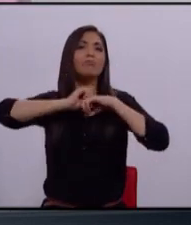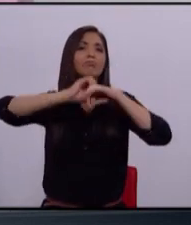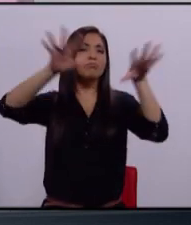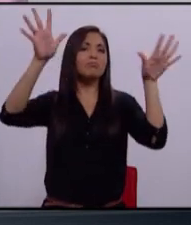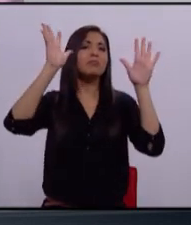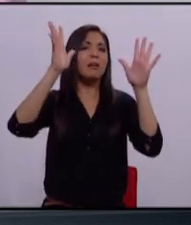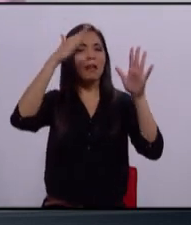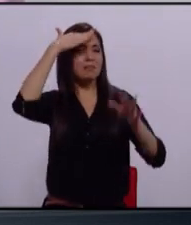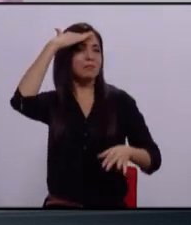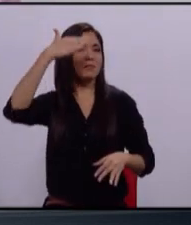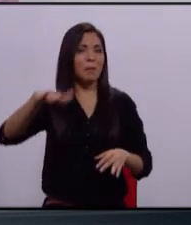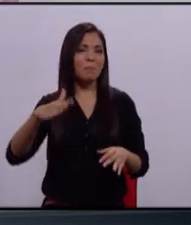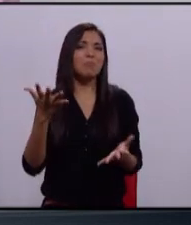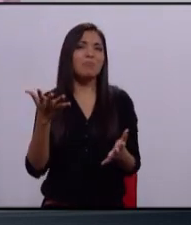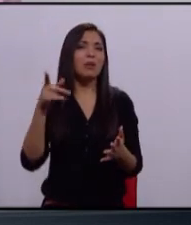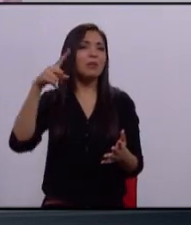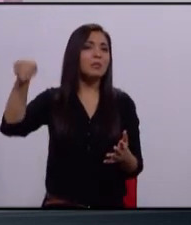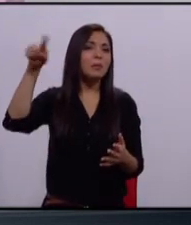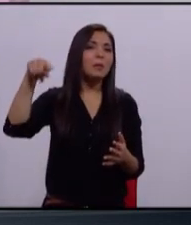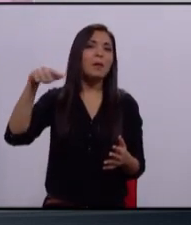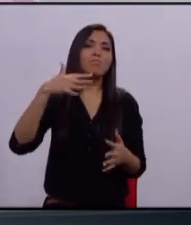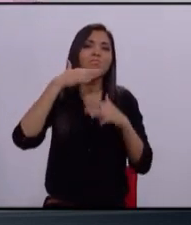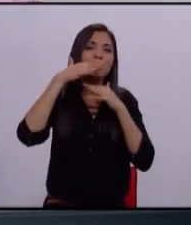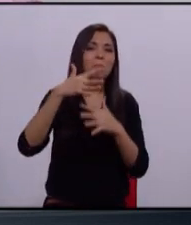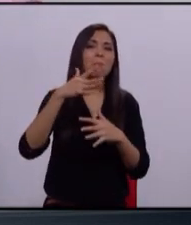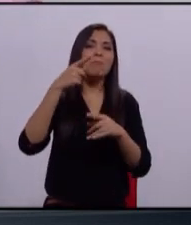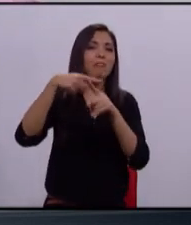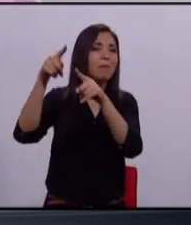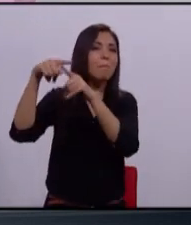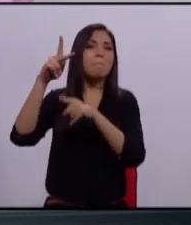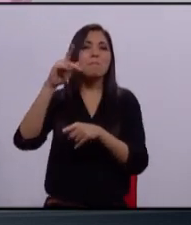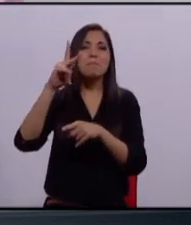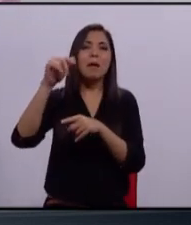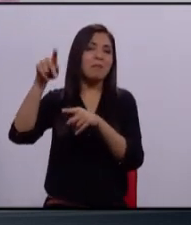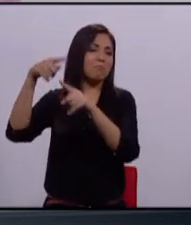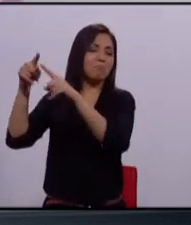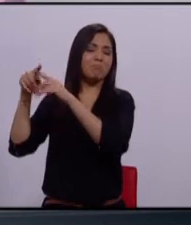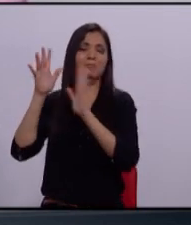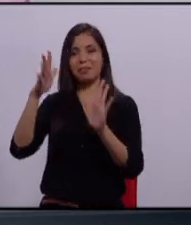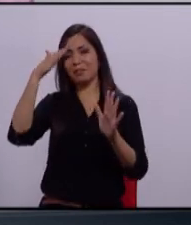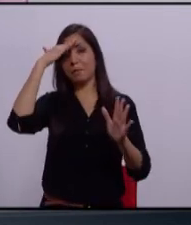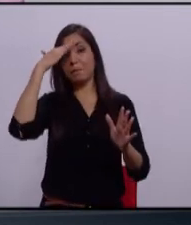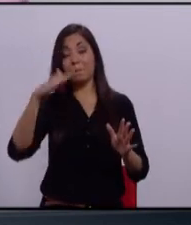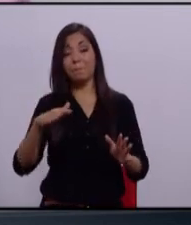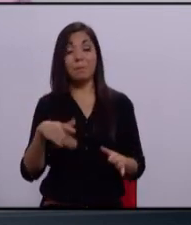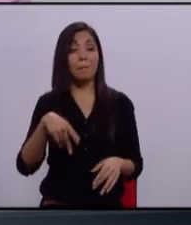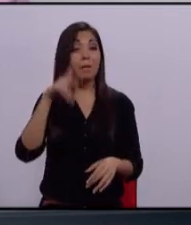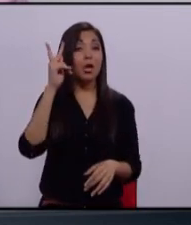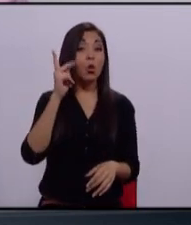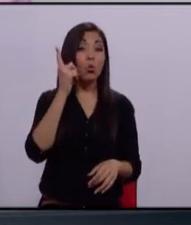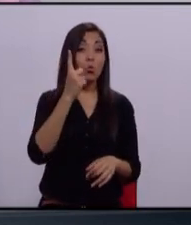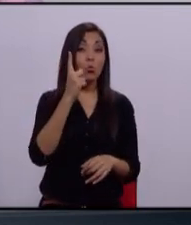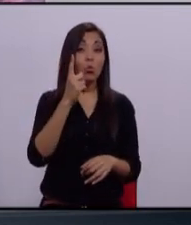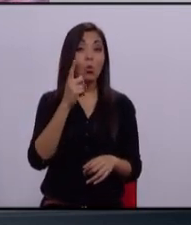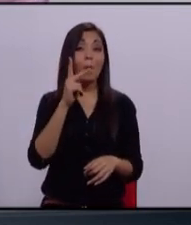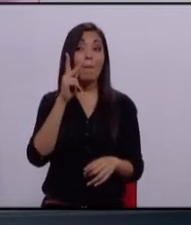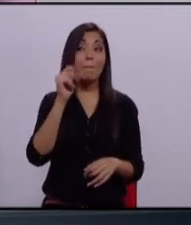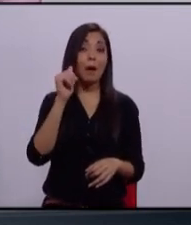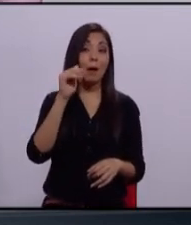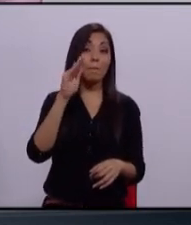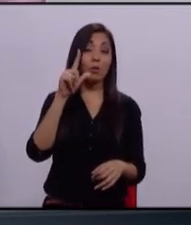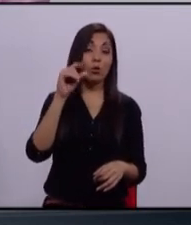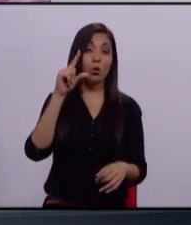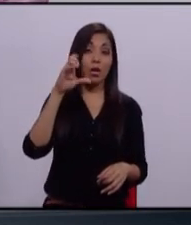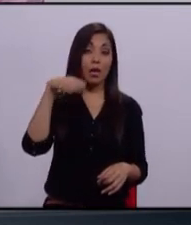municipal, cómo está el asunto de la corrupción con estos partidos. Pero para el candidato Pablo Lemus,